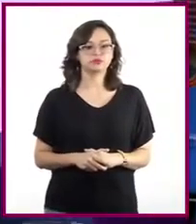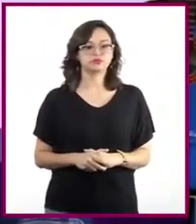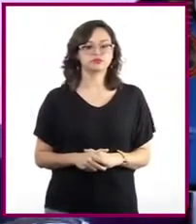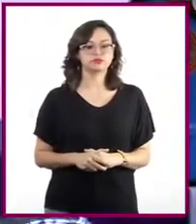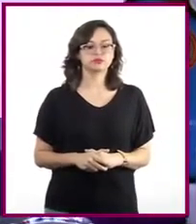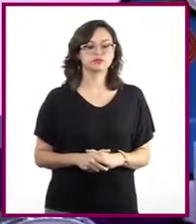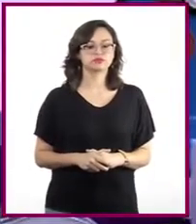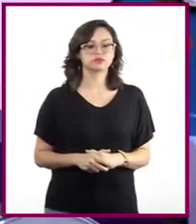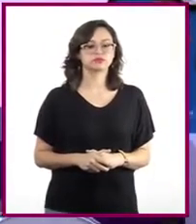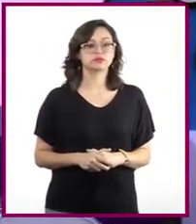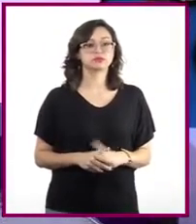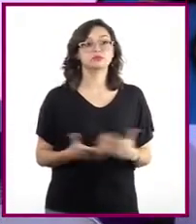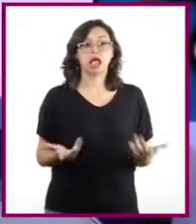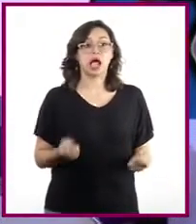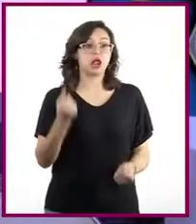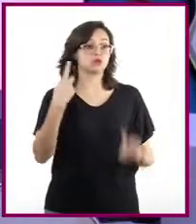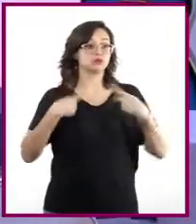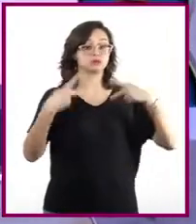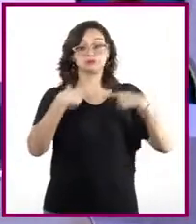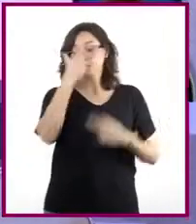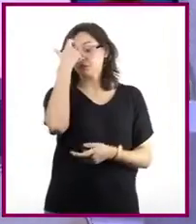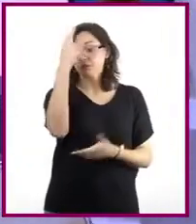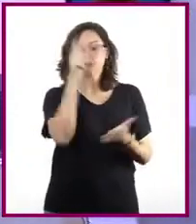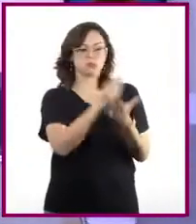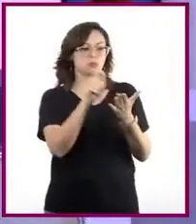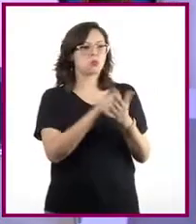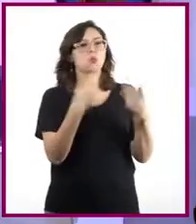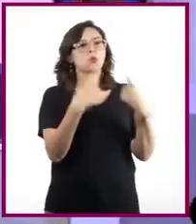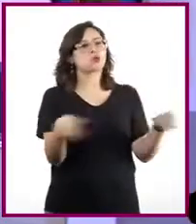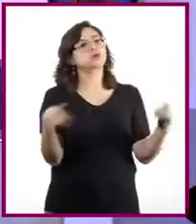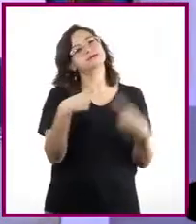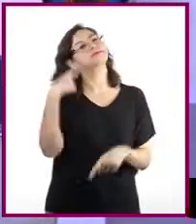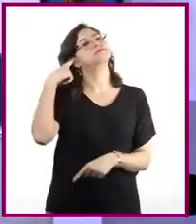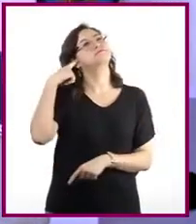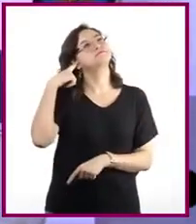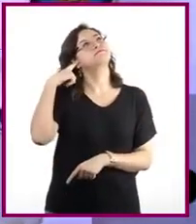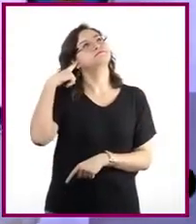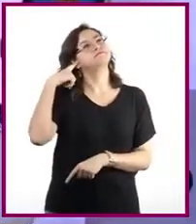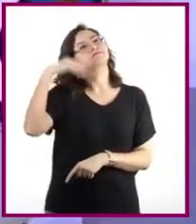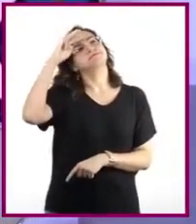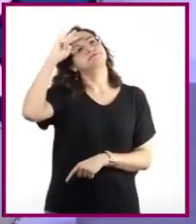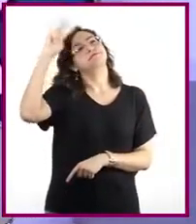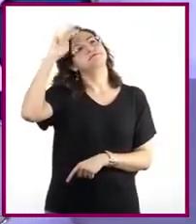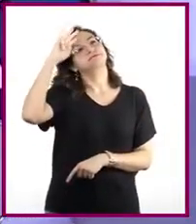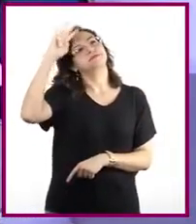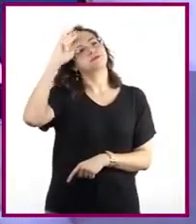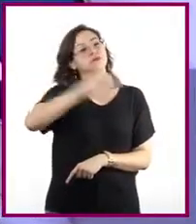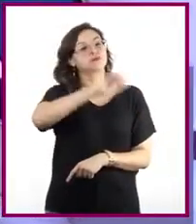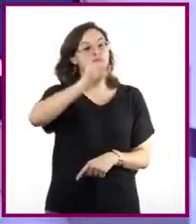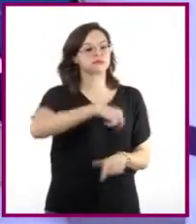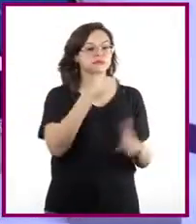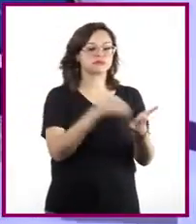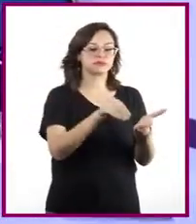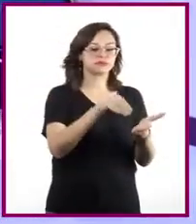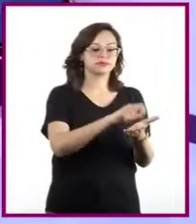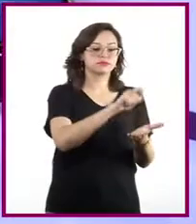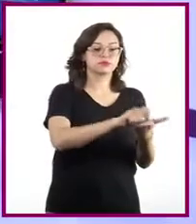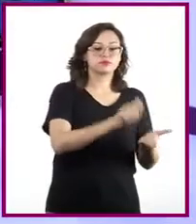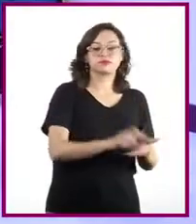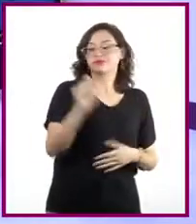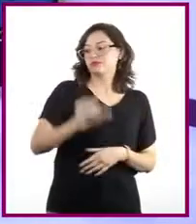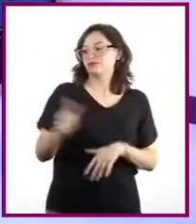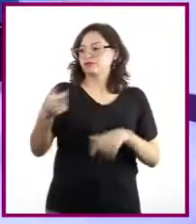Hay algunos compositores que se imaginan la música y la escriben. Cuando a esta composición le ejecutan otros